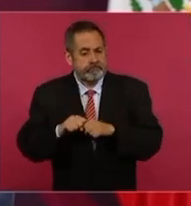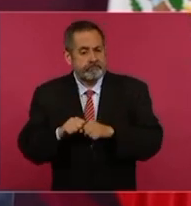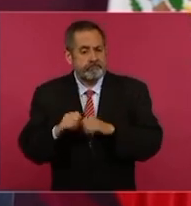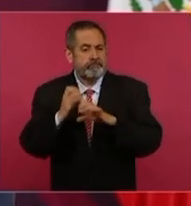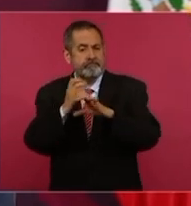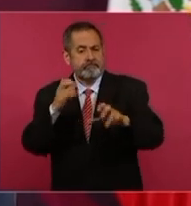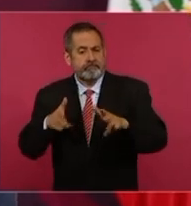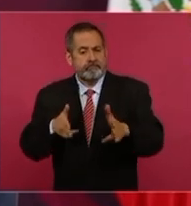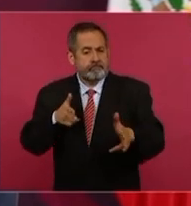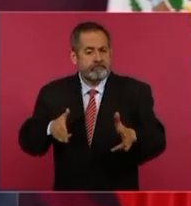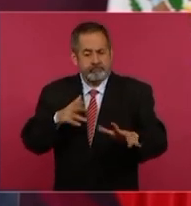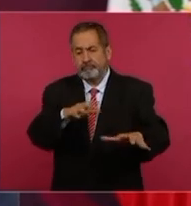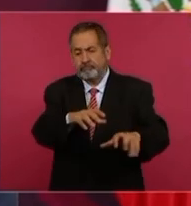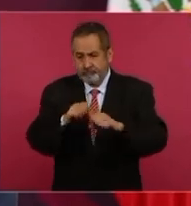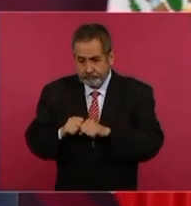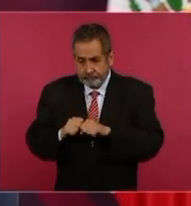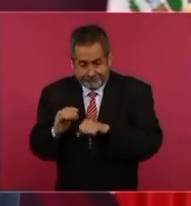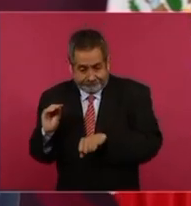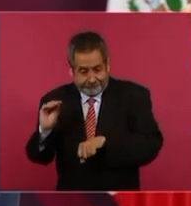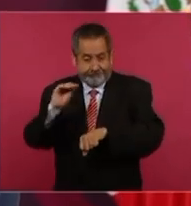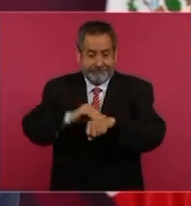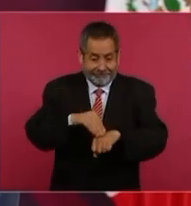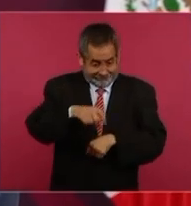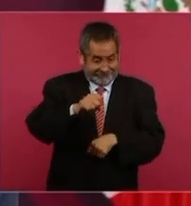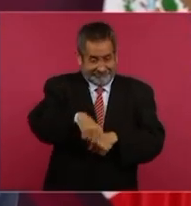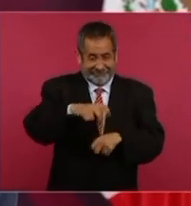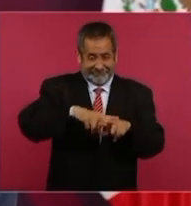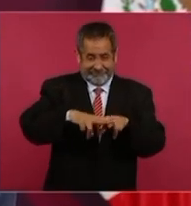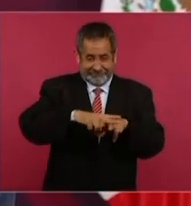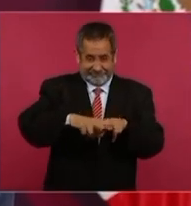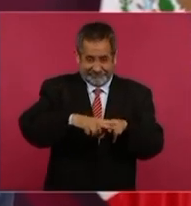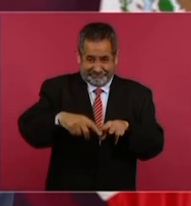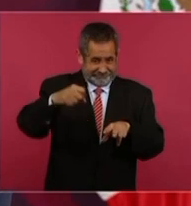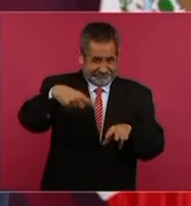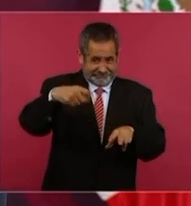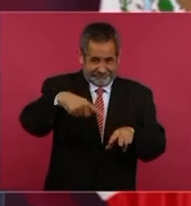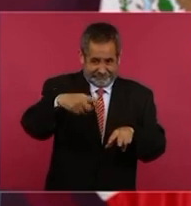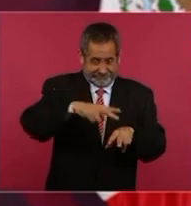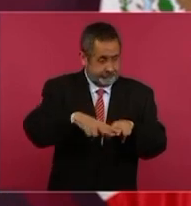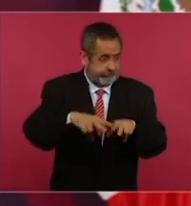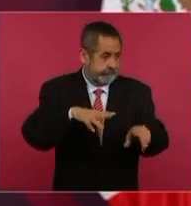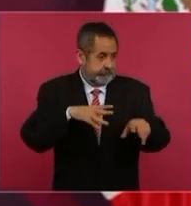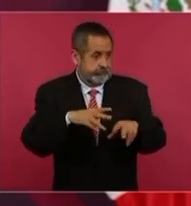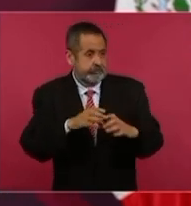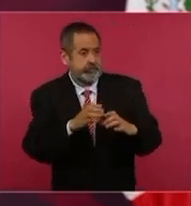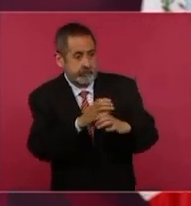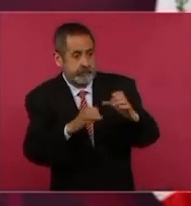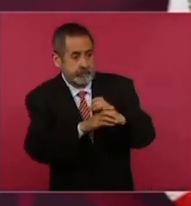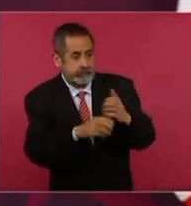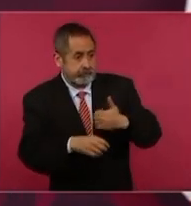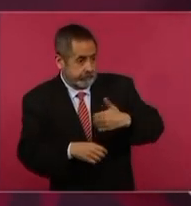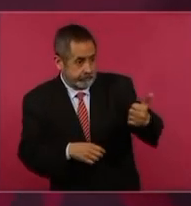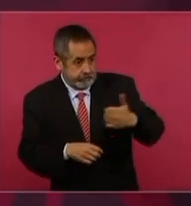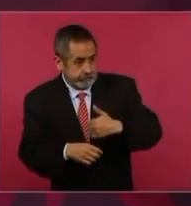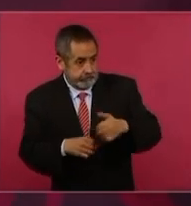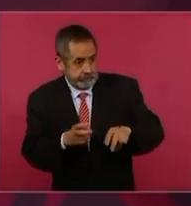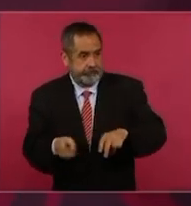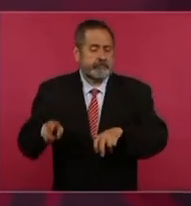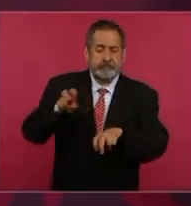y se utilicen las mismas vías para que vuelva